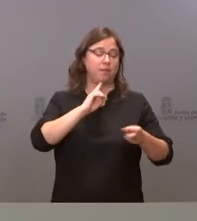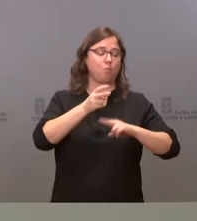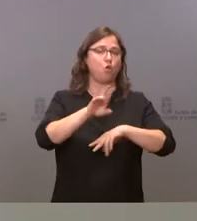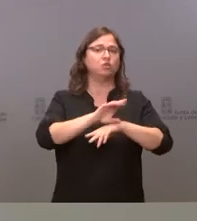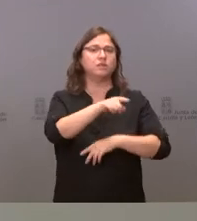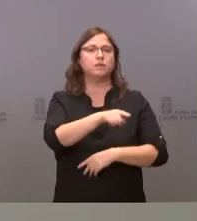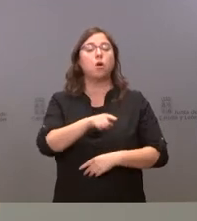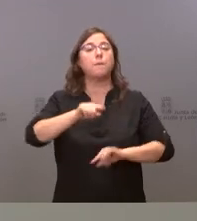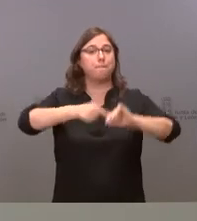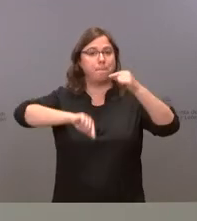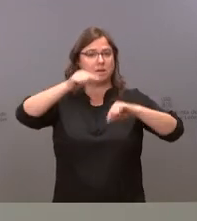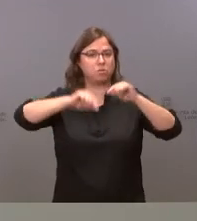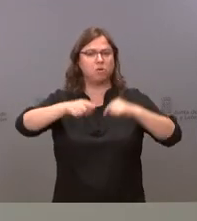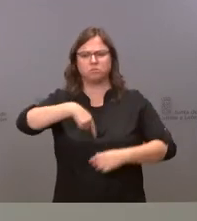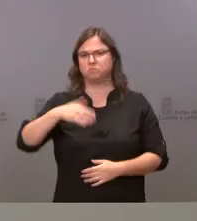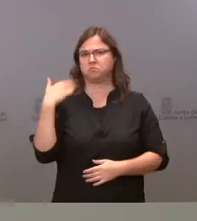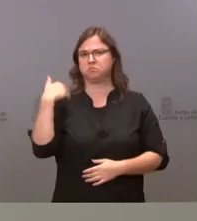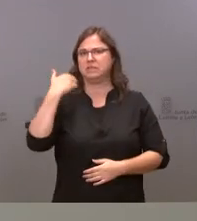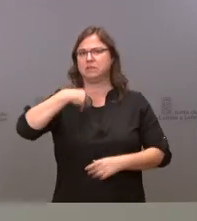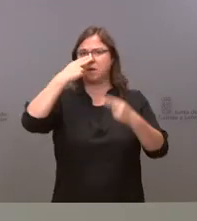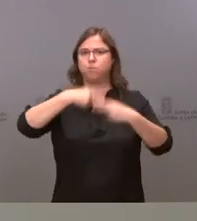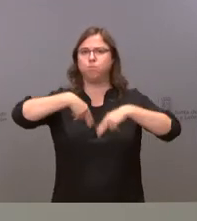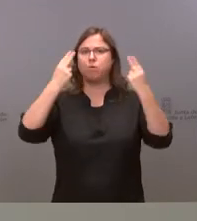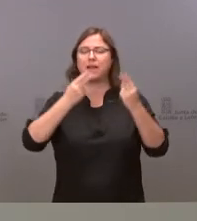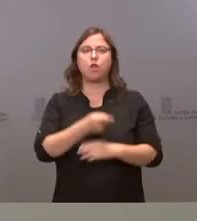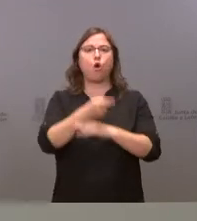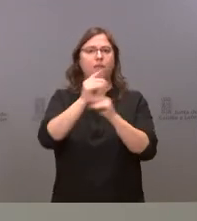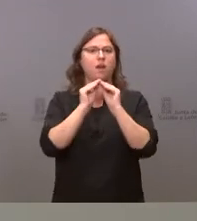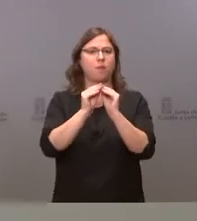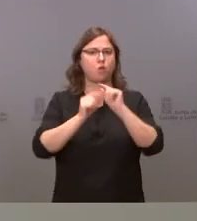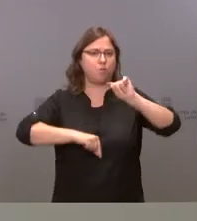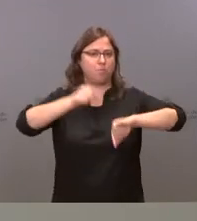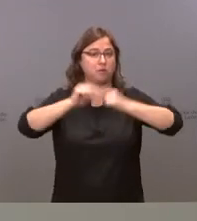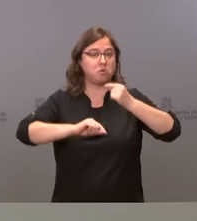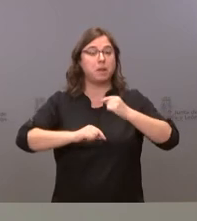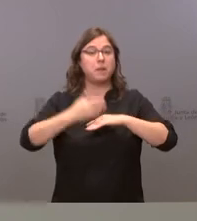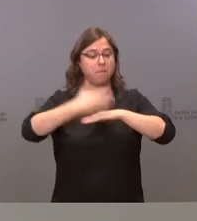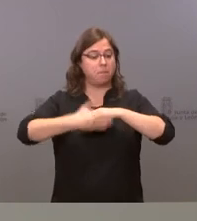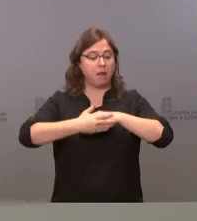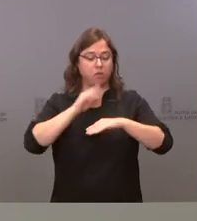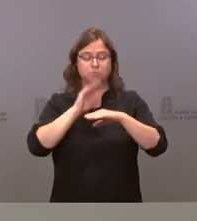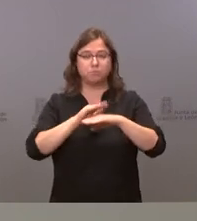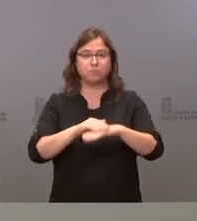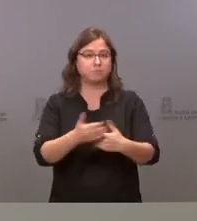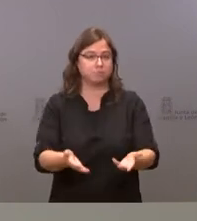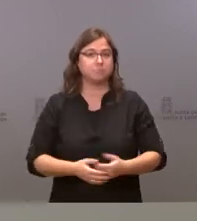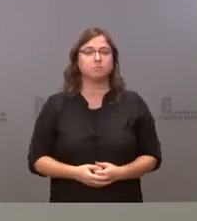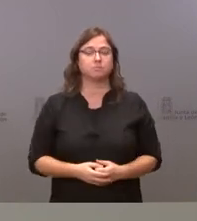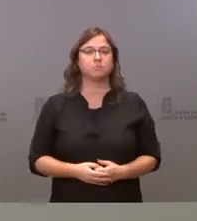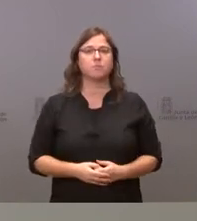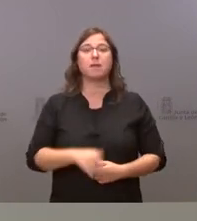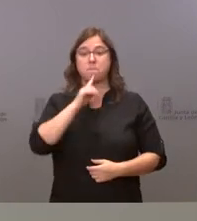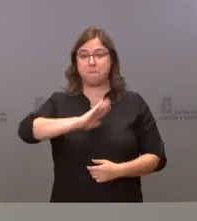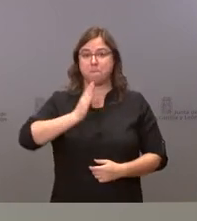nosotros en su momento ya publicamos la orden de elaboración y venimos trabajando con los plazos que teníamos inicialmente establecidos de hecho